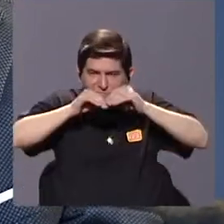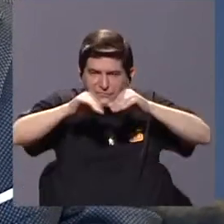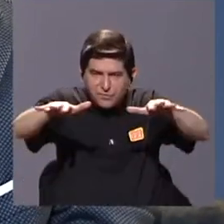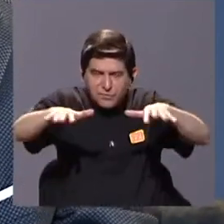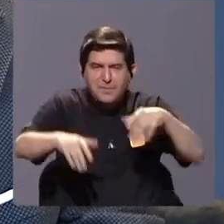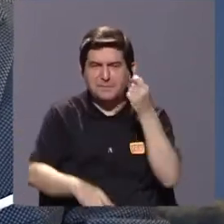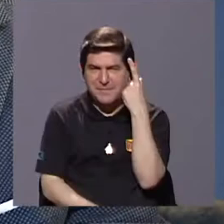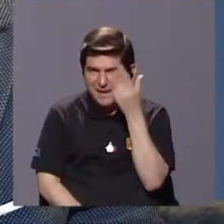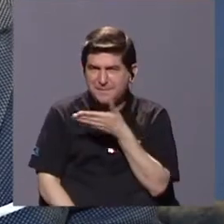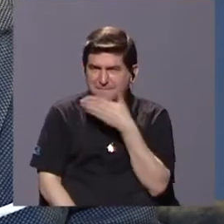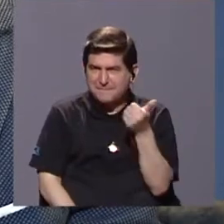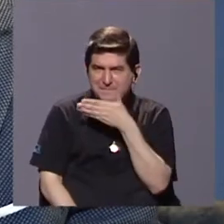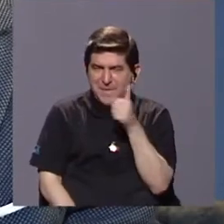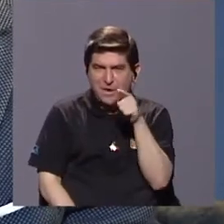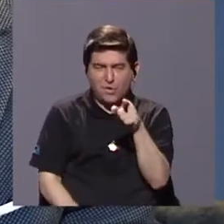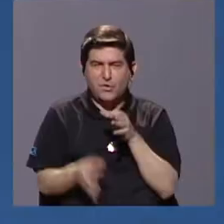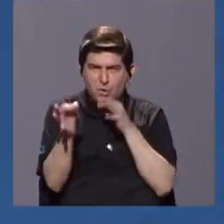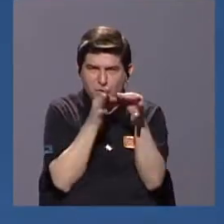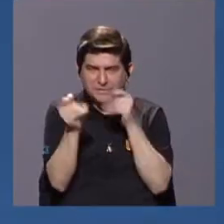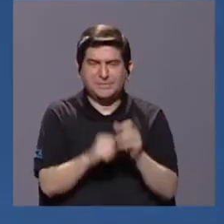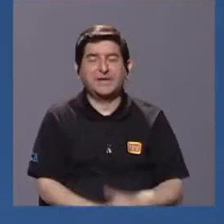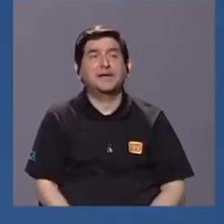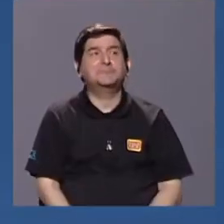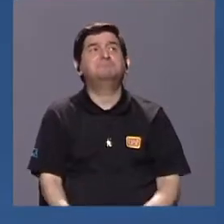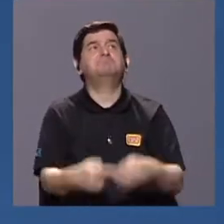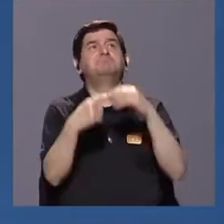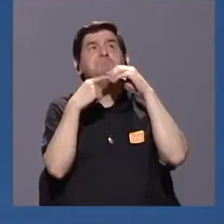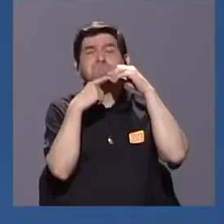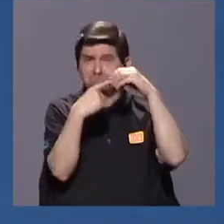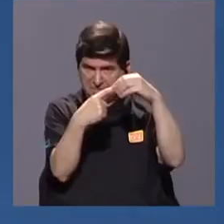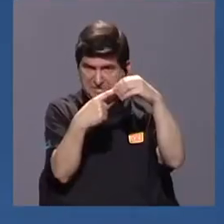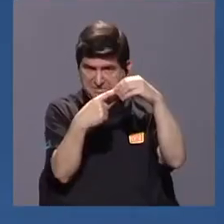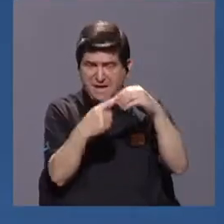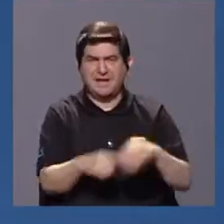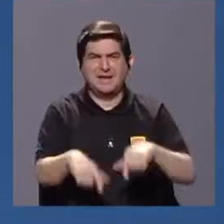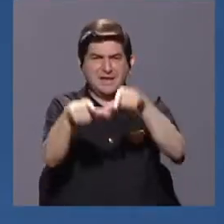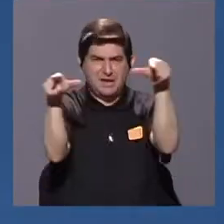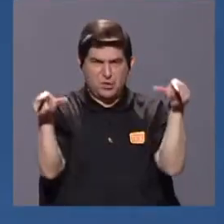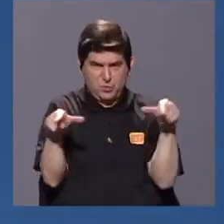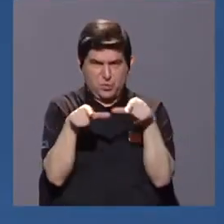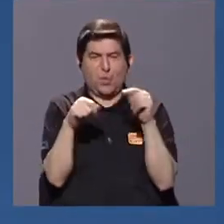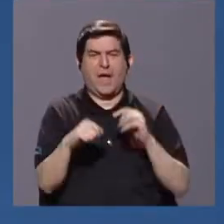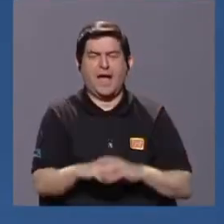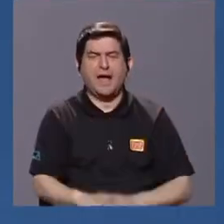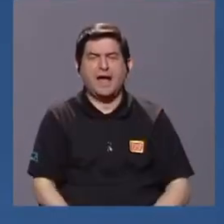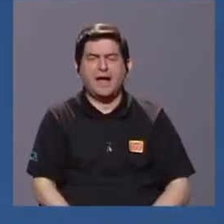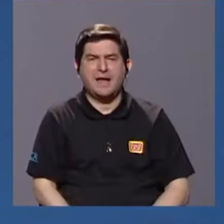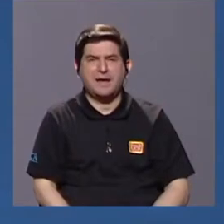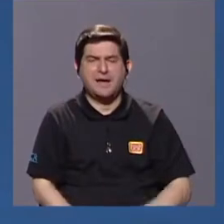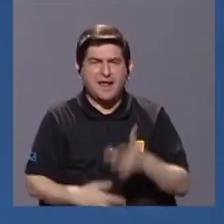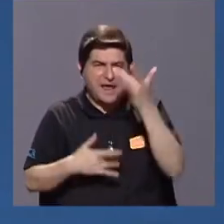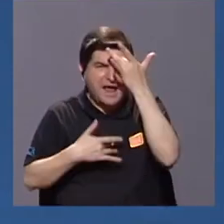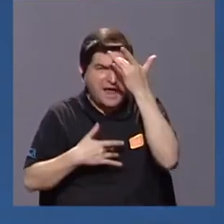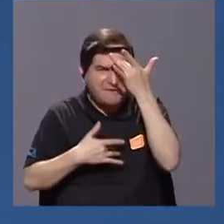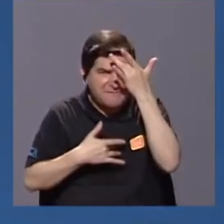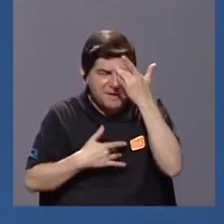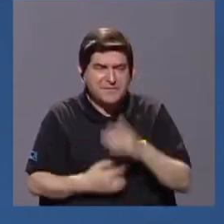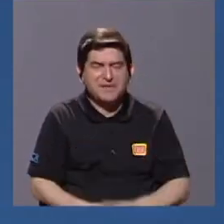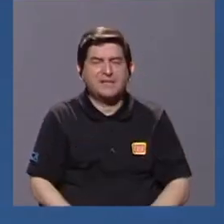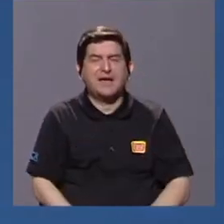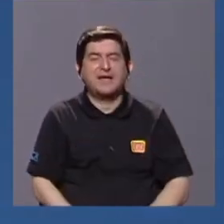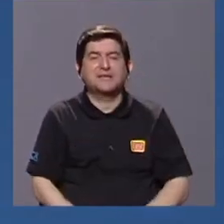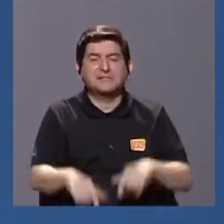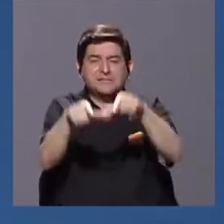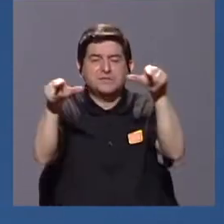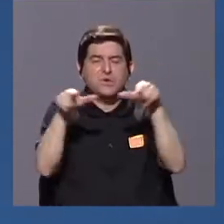o para entender mejor los conceptos que usted está desarrollando. Principalmente el sitio principal para la transmisión de enfermedades son sitios borde.